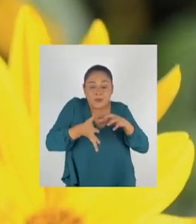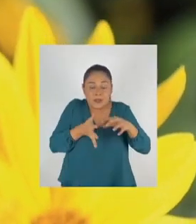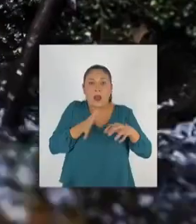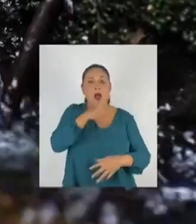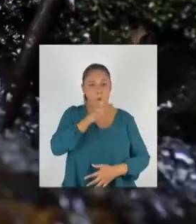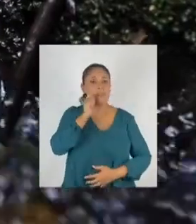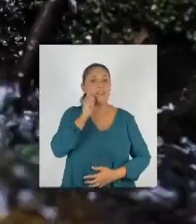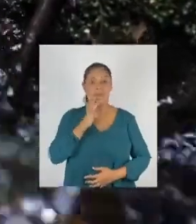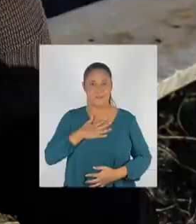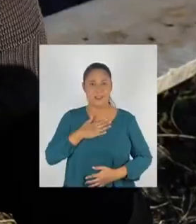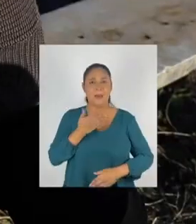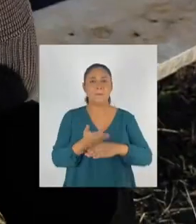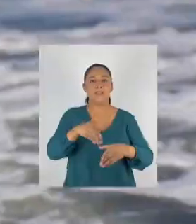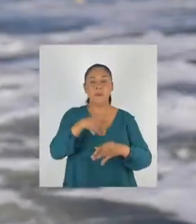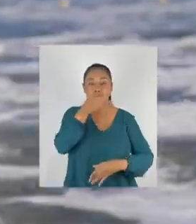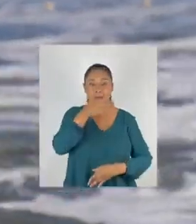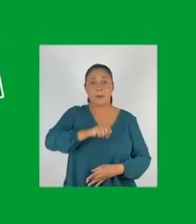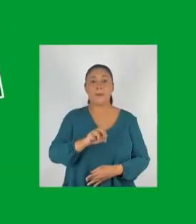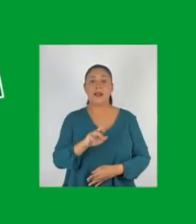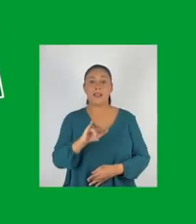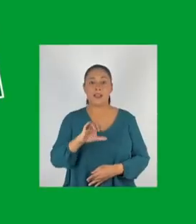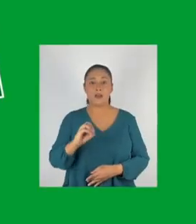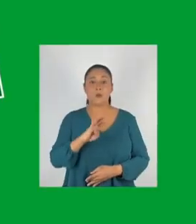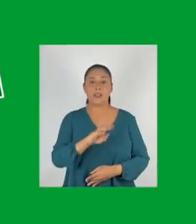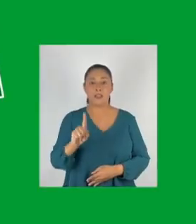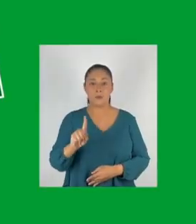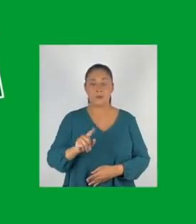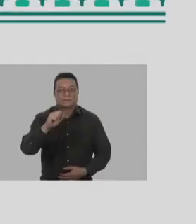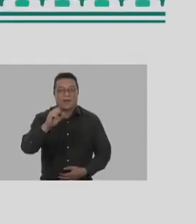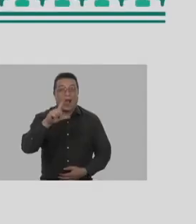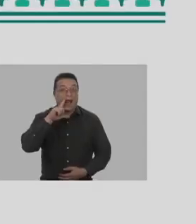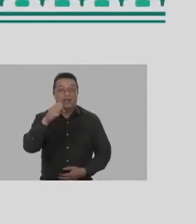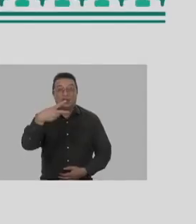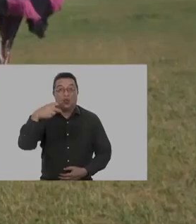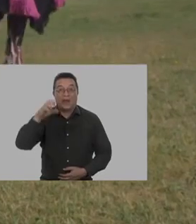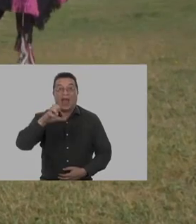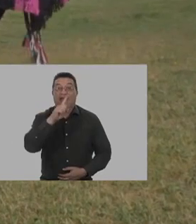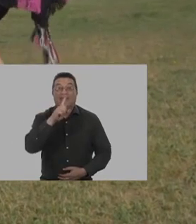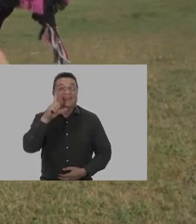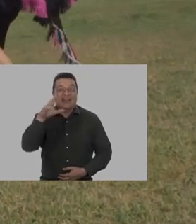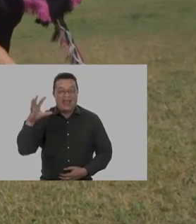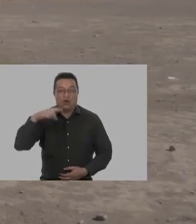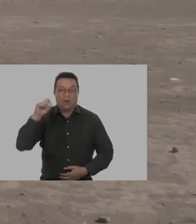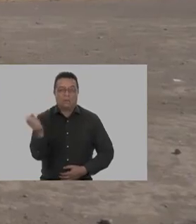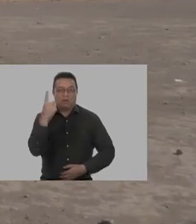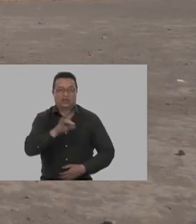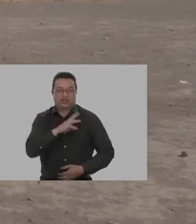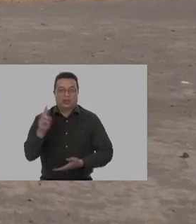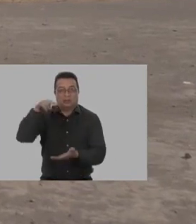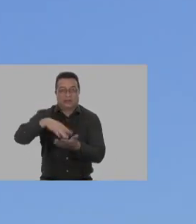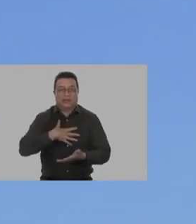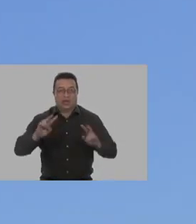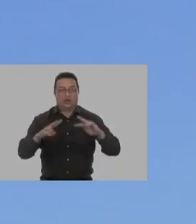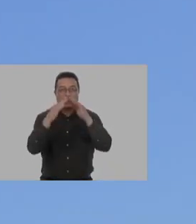El agua es vida Pide el voto verde Julio Marileo 41 Aligüen Antileo Porque somos la raíz de Chile queremos